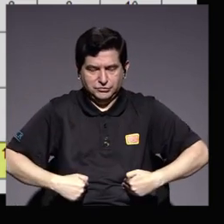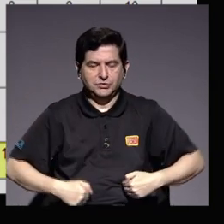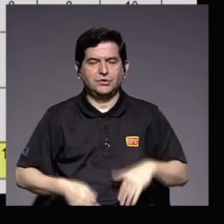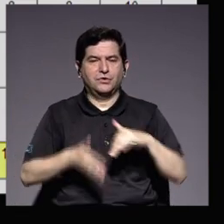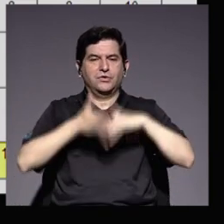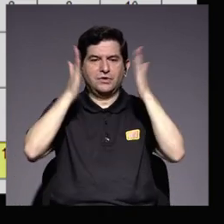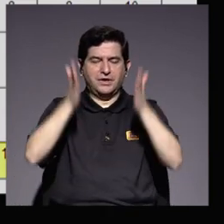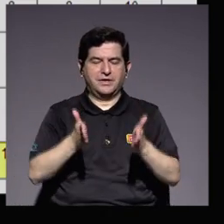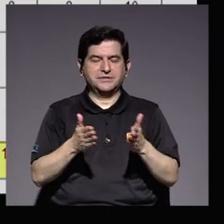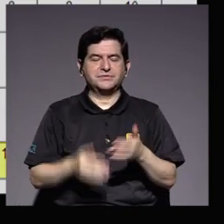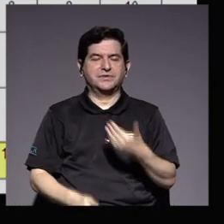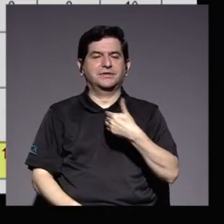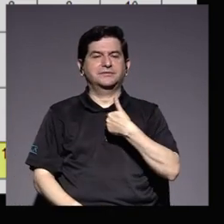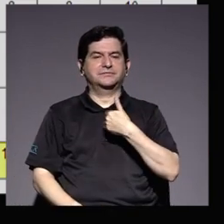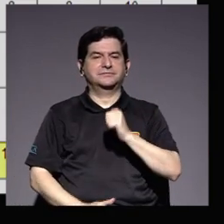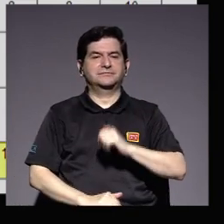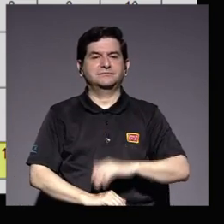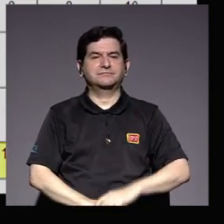brinda a nuestro estudiantado